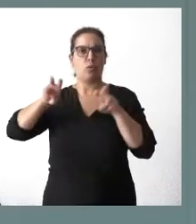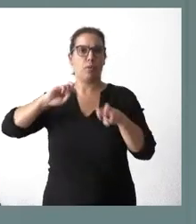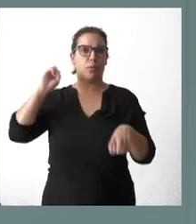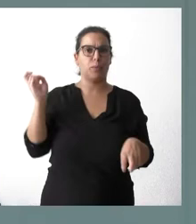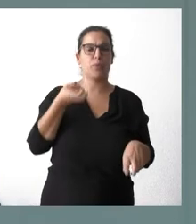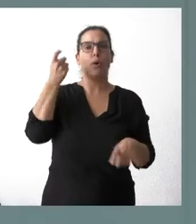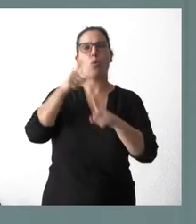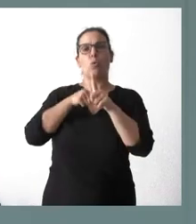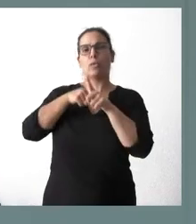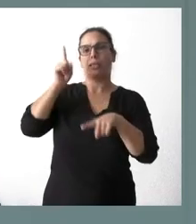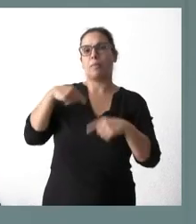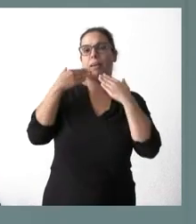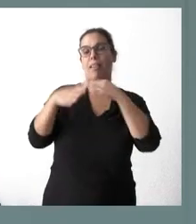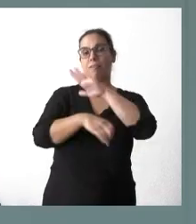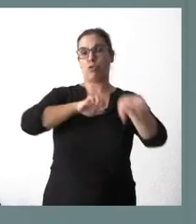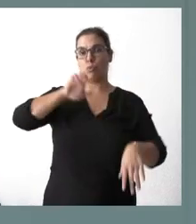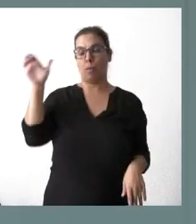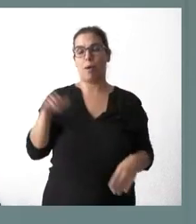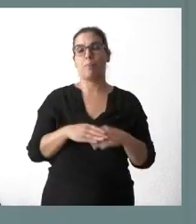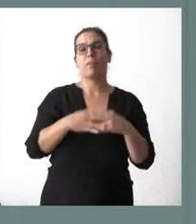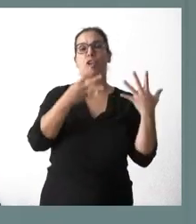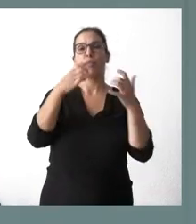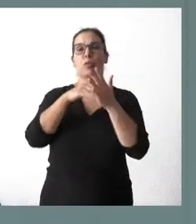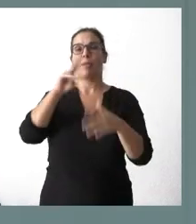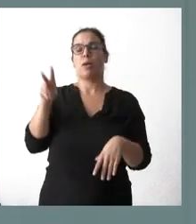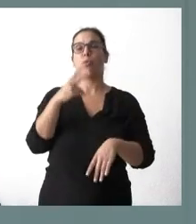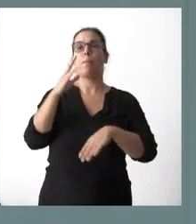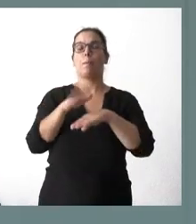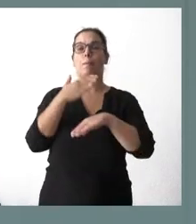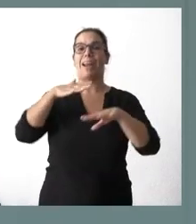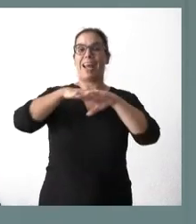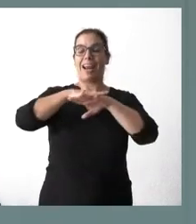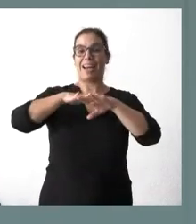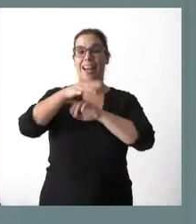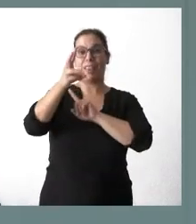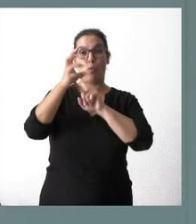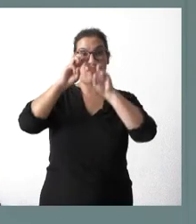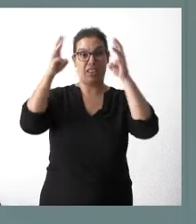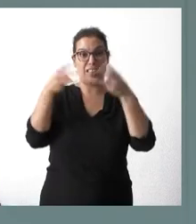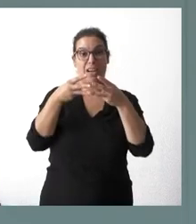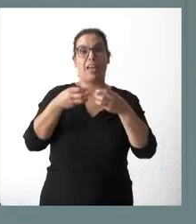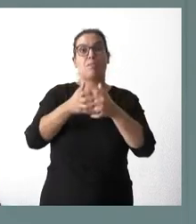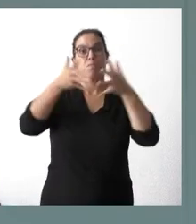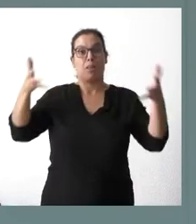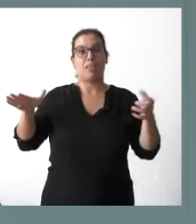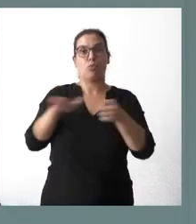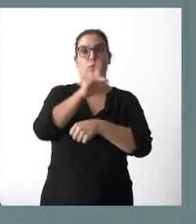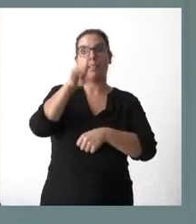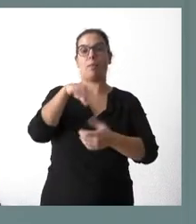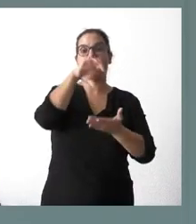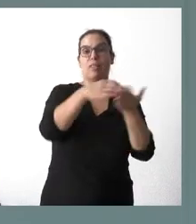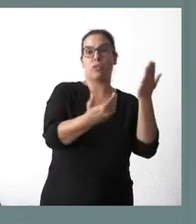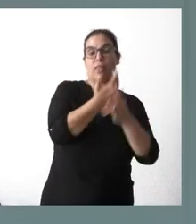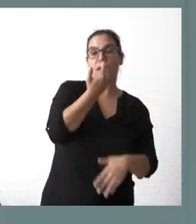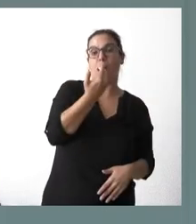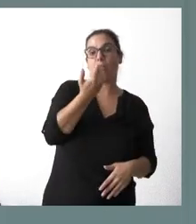la utilización de los fondos europeos, 900.000 euros para la extensión de la red wifi a los centros de día en nuestra comunidad autónoma, o